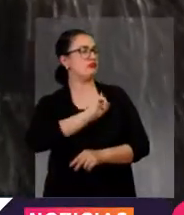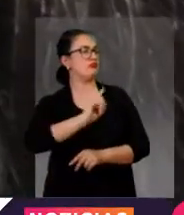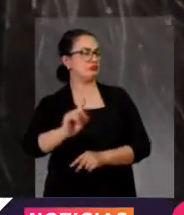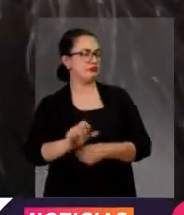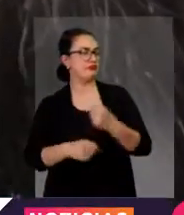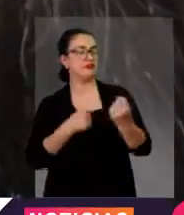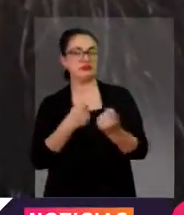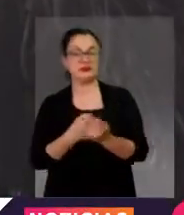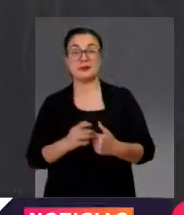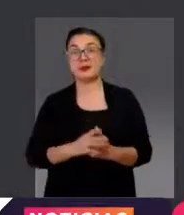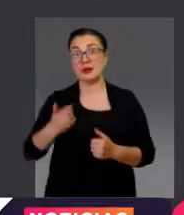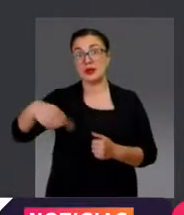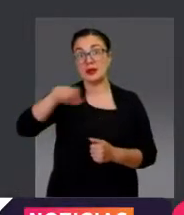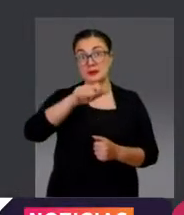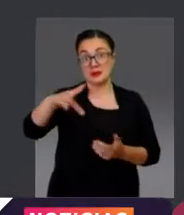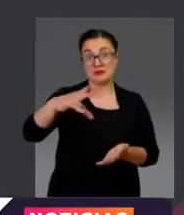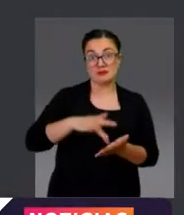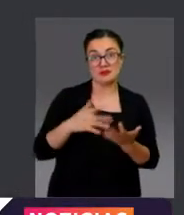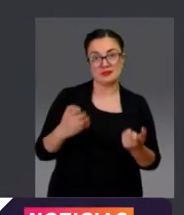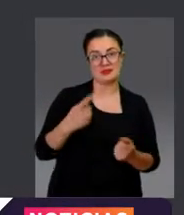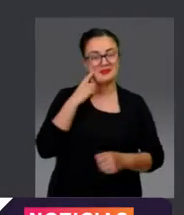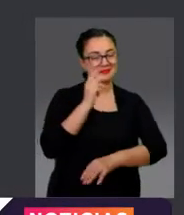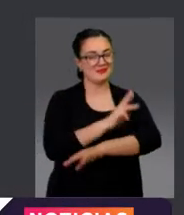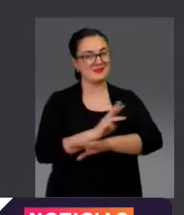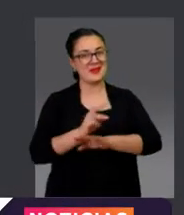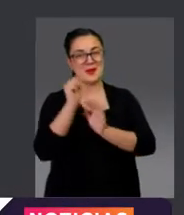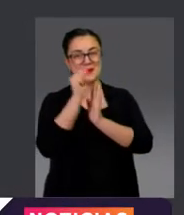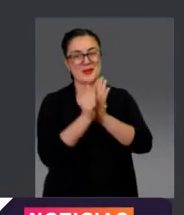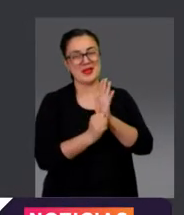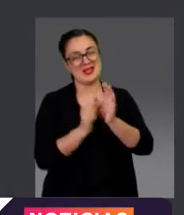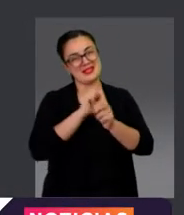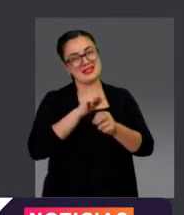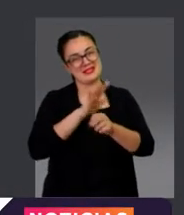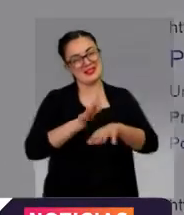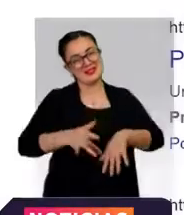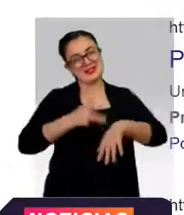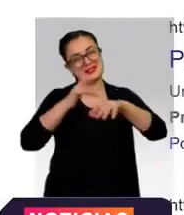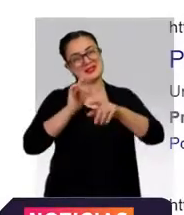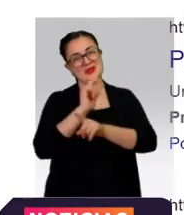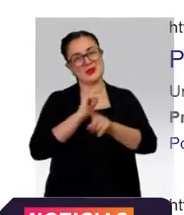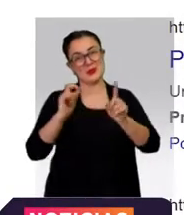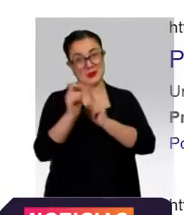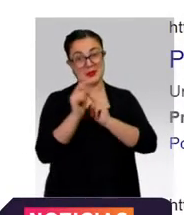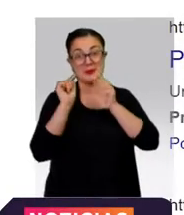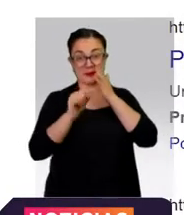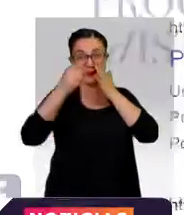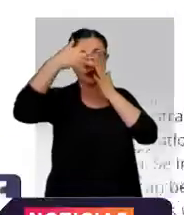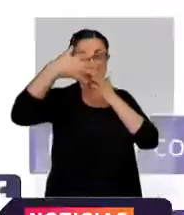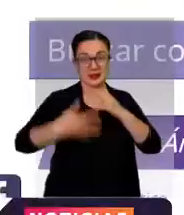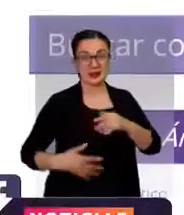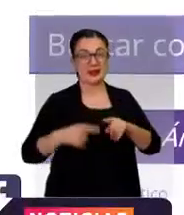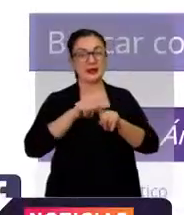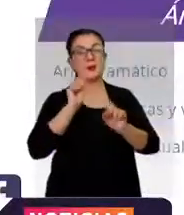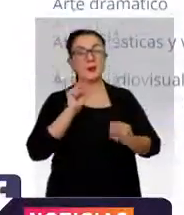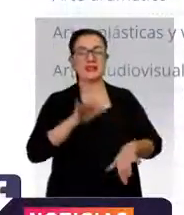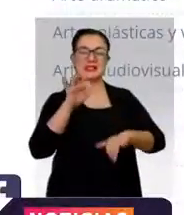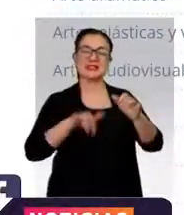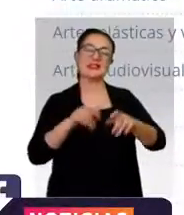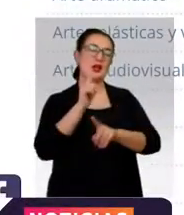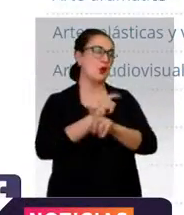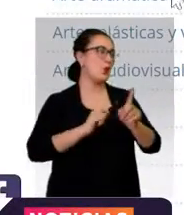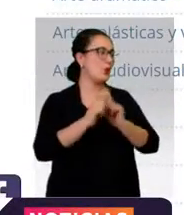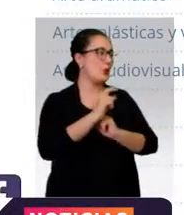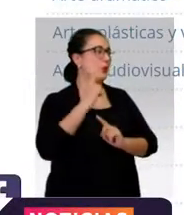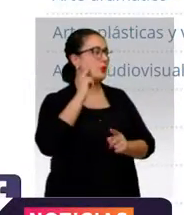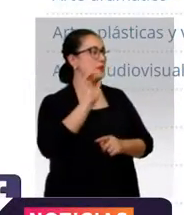Para participar, escriba en el buscador Programa Distrital de Estímulos para la Cultura. Ingrese a la página de la Secretaría de Cultura y